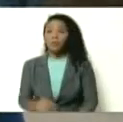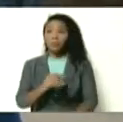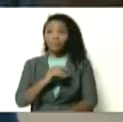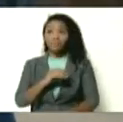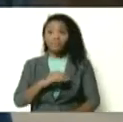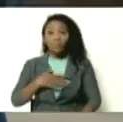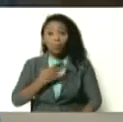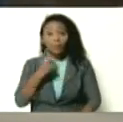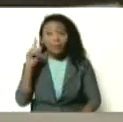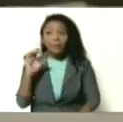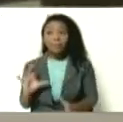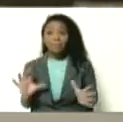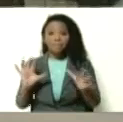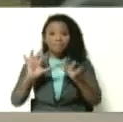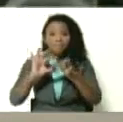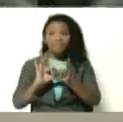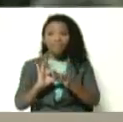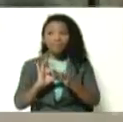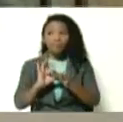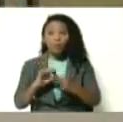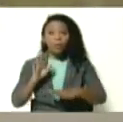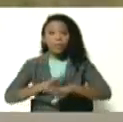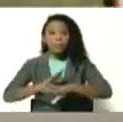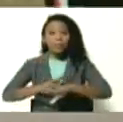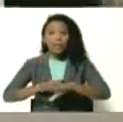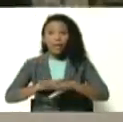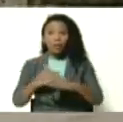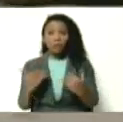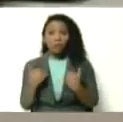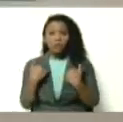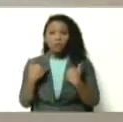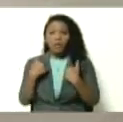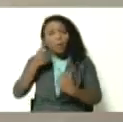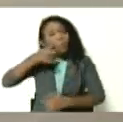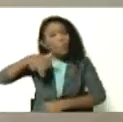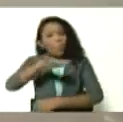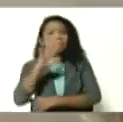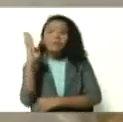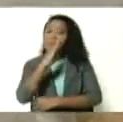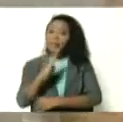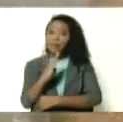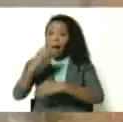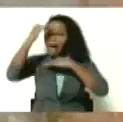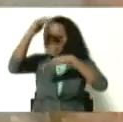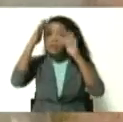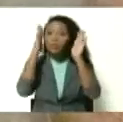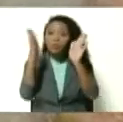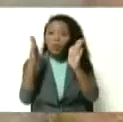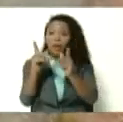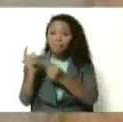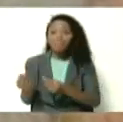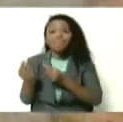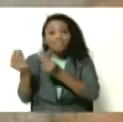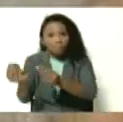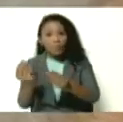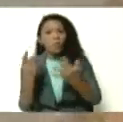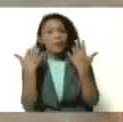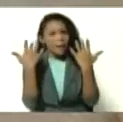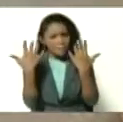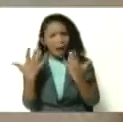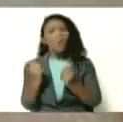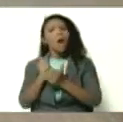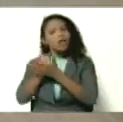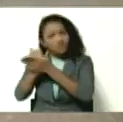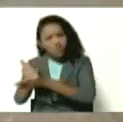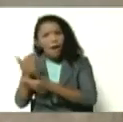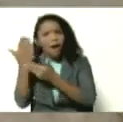vincularse con lo que está sufriendo el pueblo de Brasil y atenderles y darle una mano amiga. No es